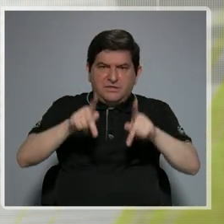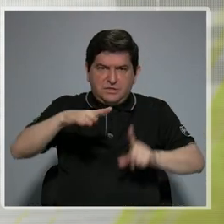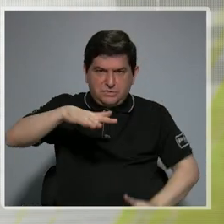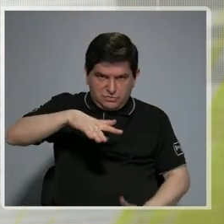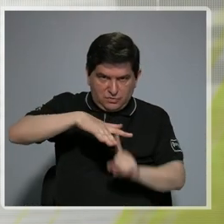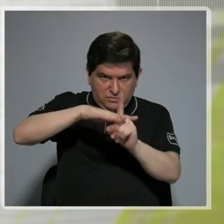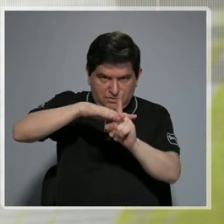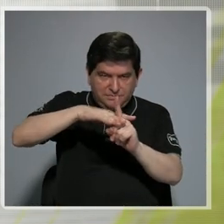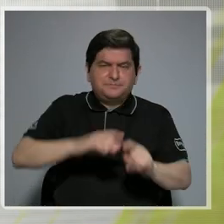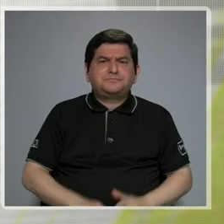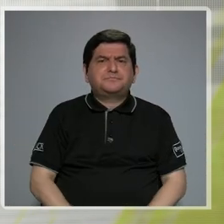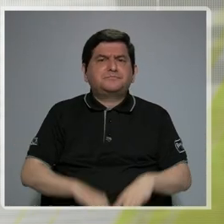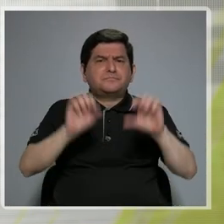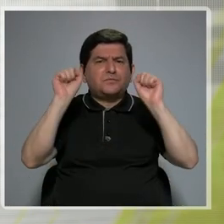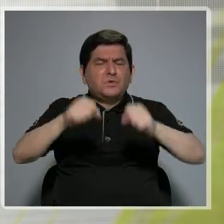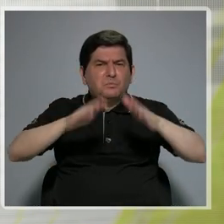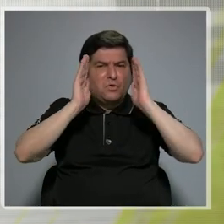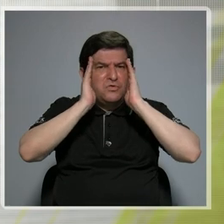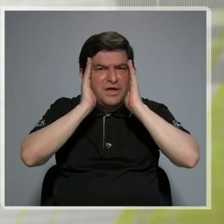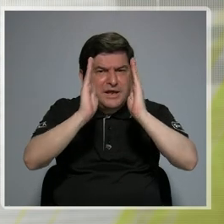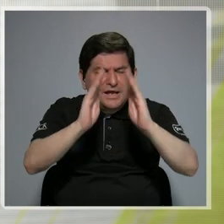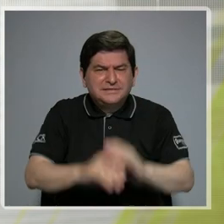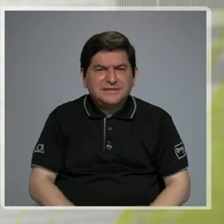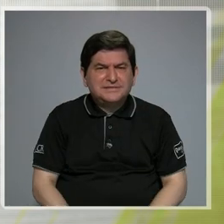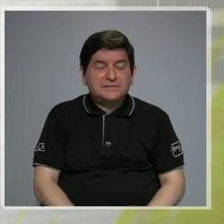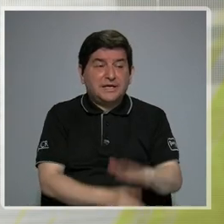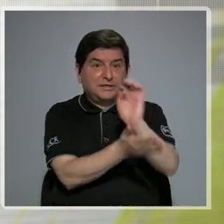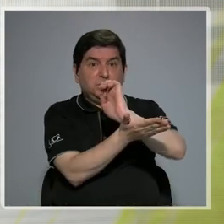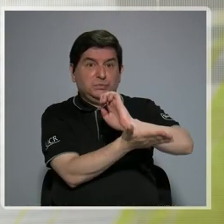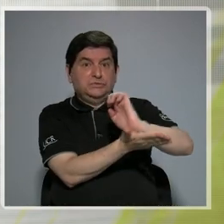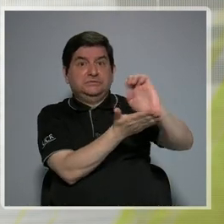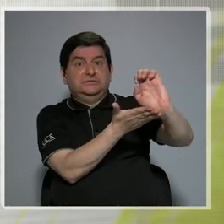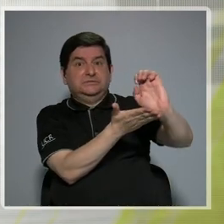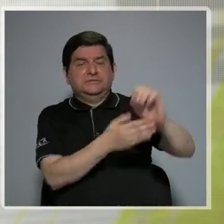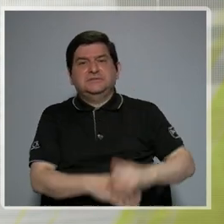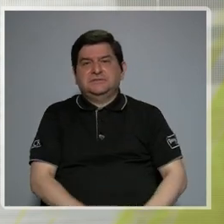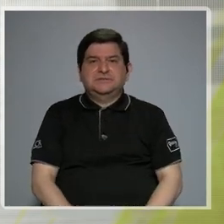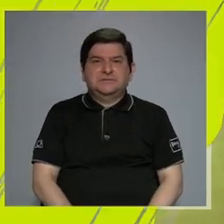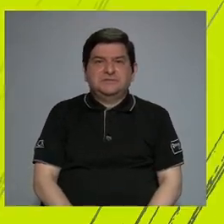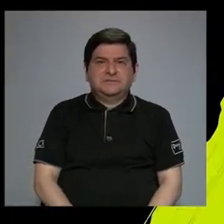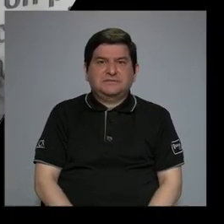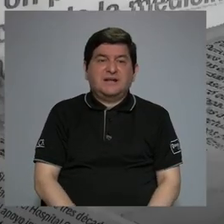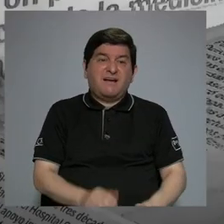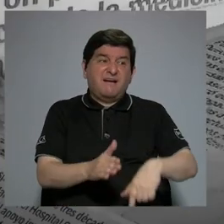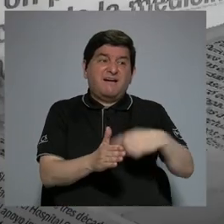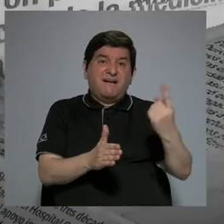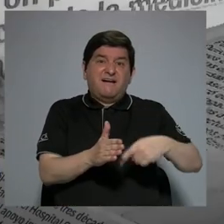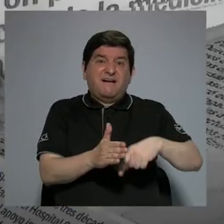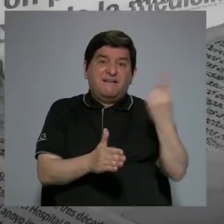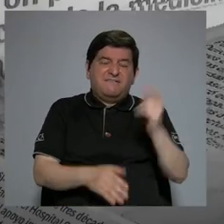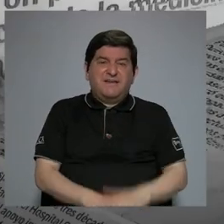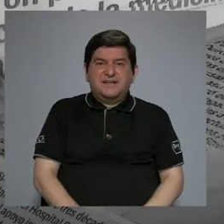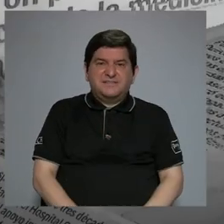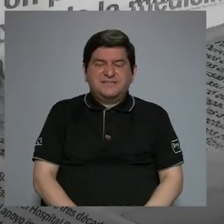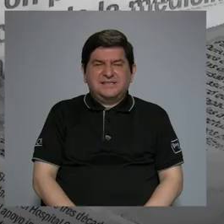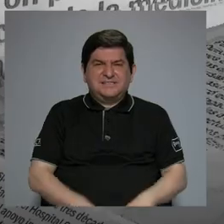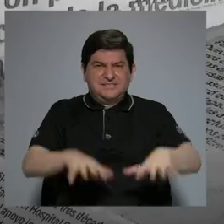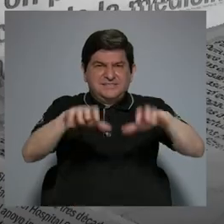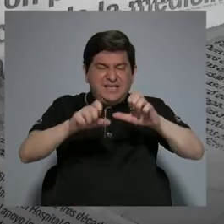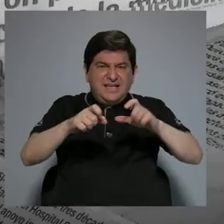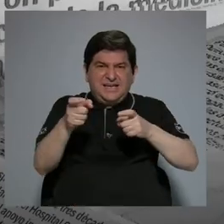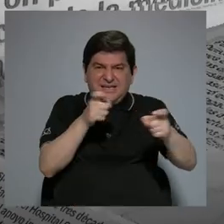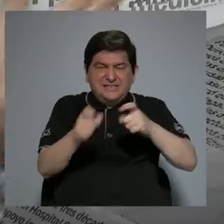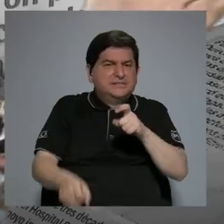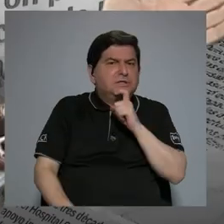para tratar o por lo menos de forma preventiva, porque a veces manejar el estrés es